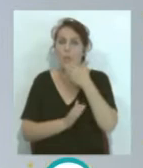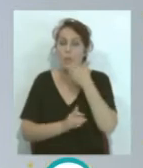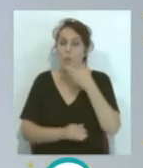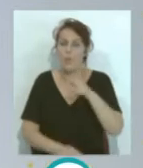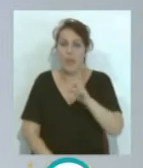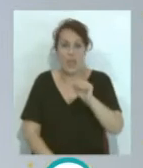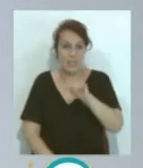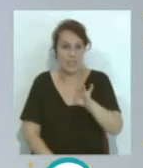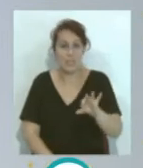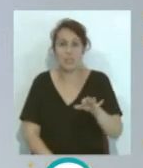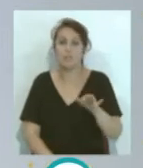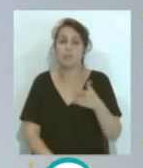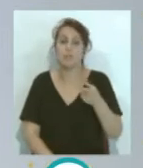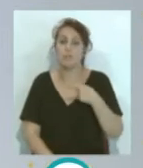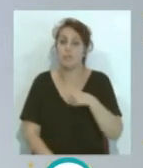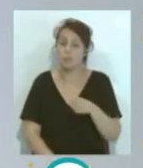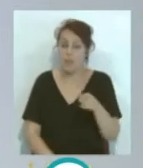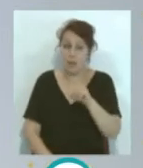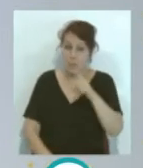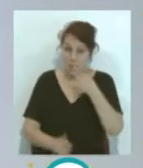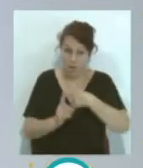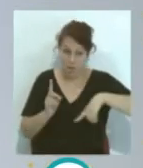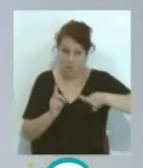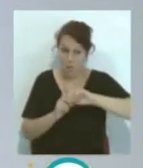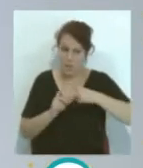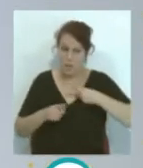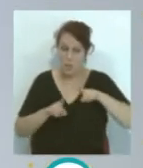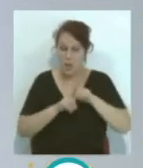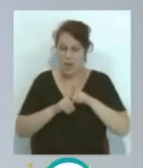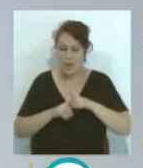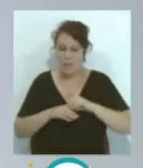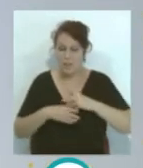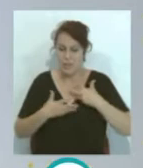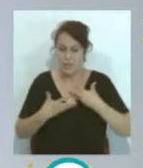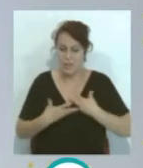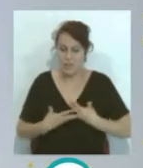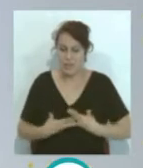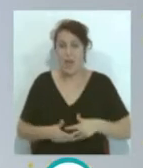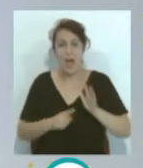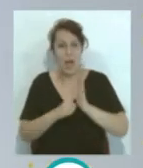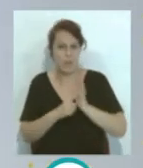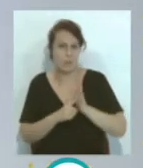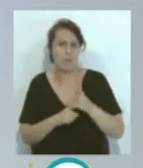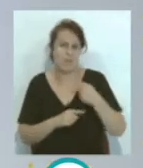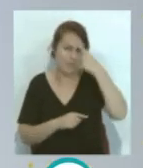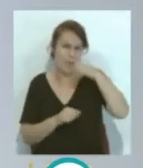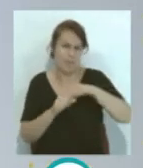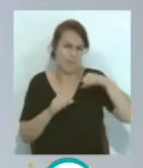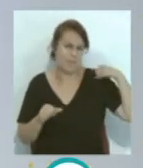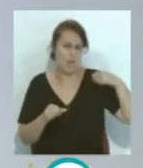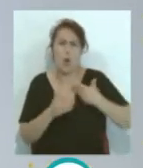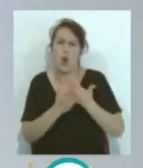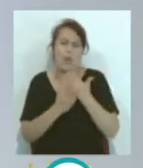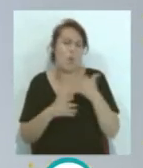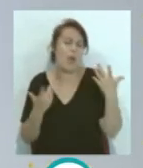Brais... ...que ha estado muy apagado... ...en la primera vuelta del campeonato... ...Lago Aspa ya sabemos el rendimiento... ...que viene ofreciendo... ...porque da igual la jornada